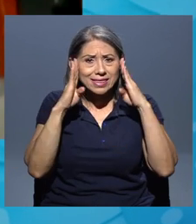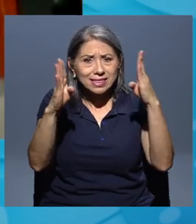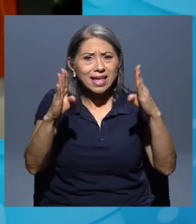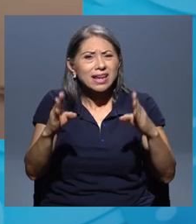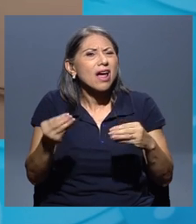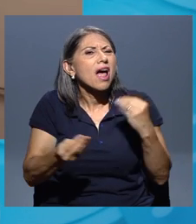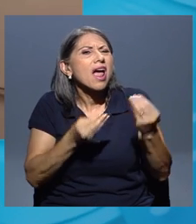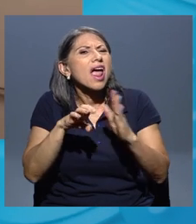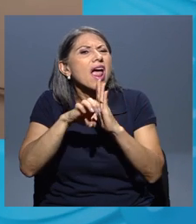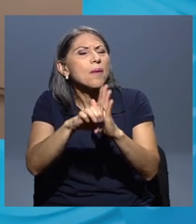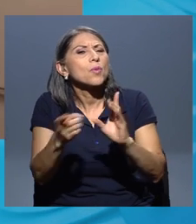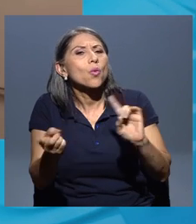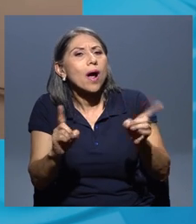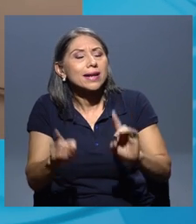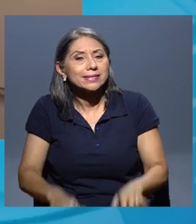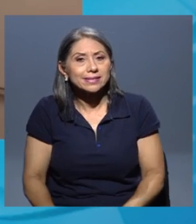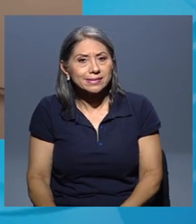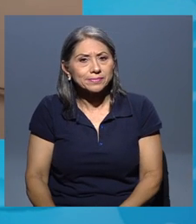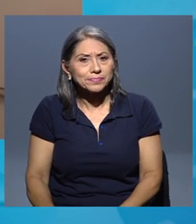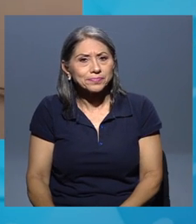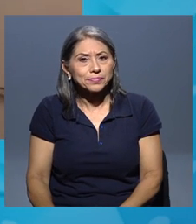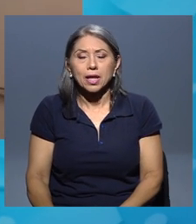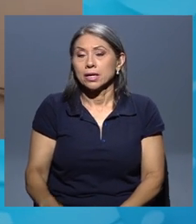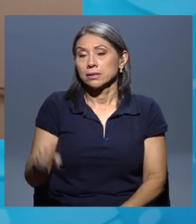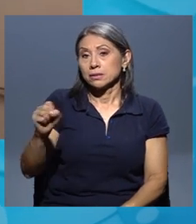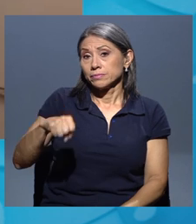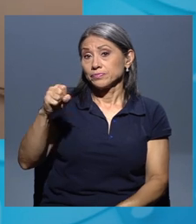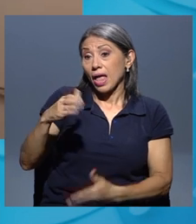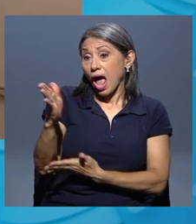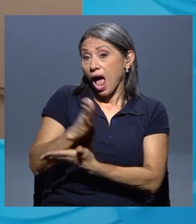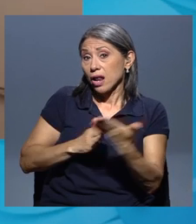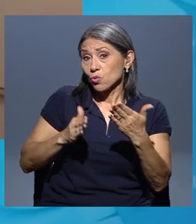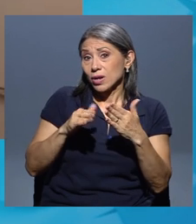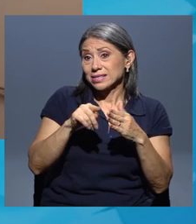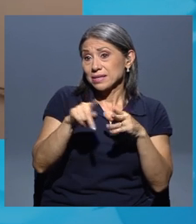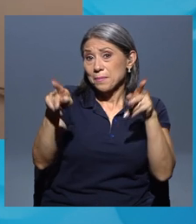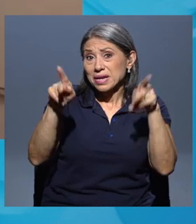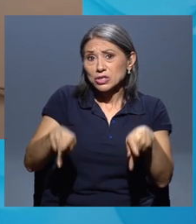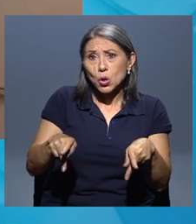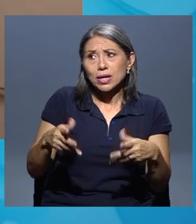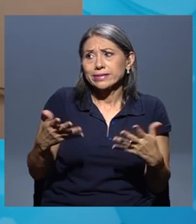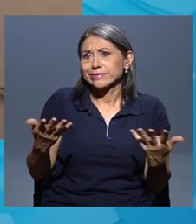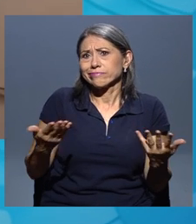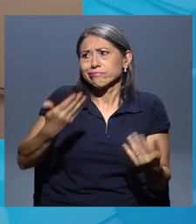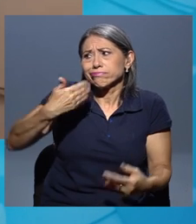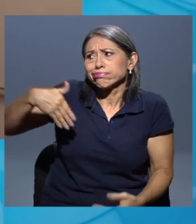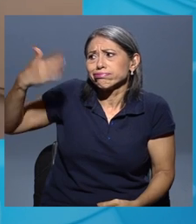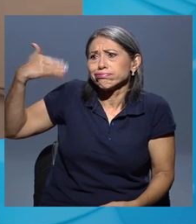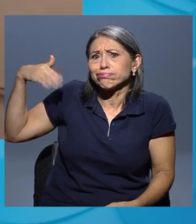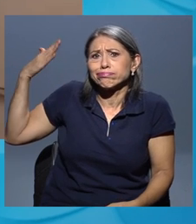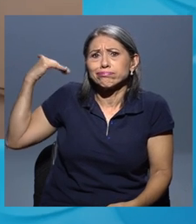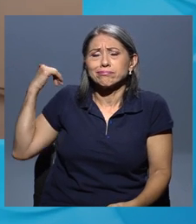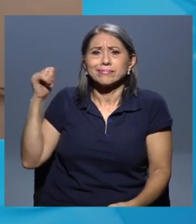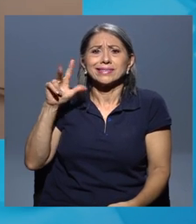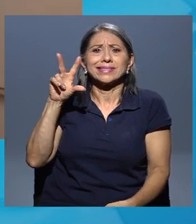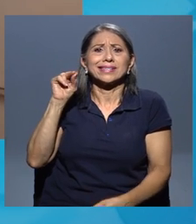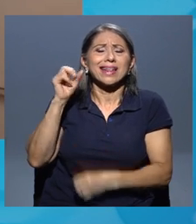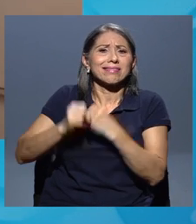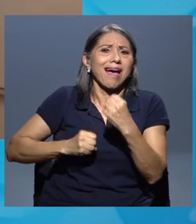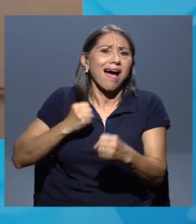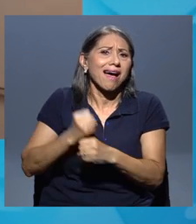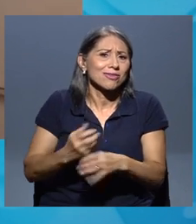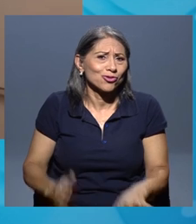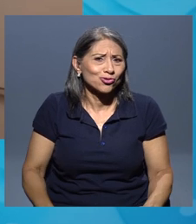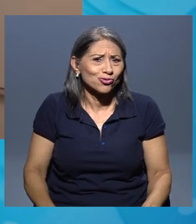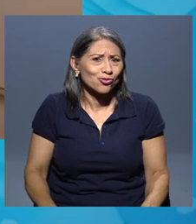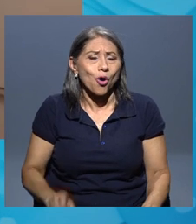Sí, bueno, como les comentaba anteriormente, pues hay personas que tienen 30 años, 20 años, 10 años, 5